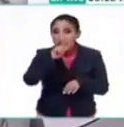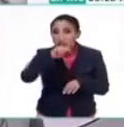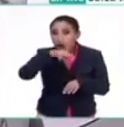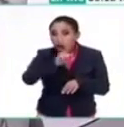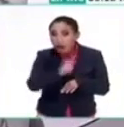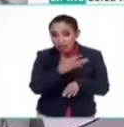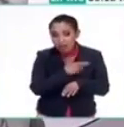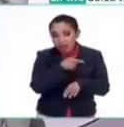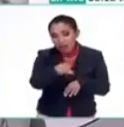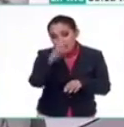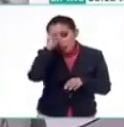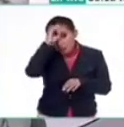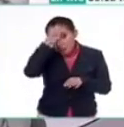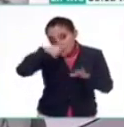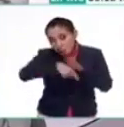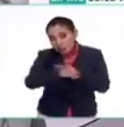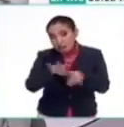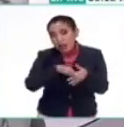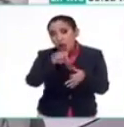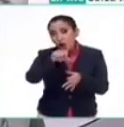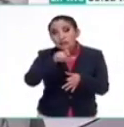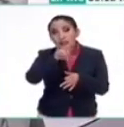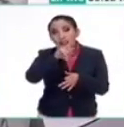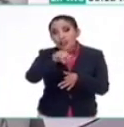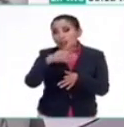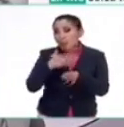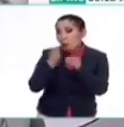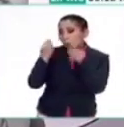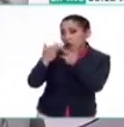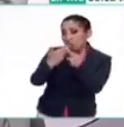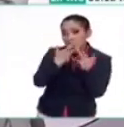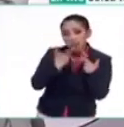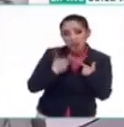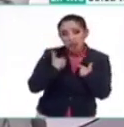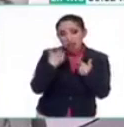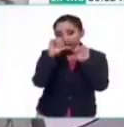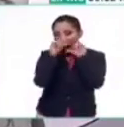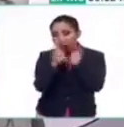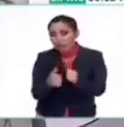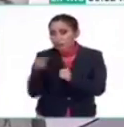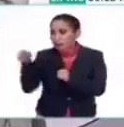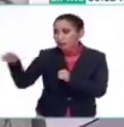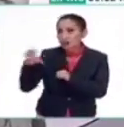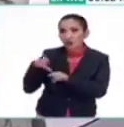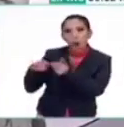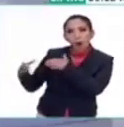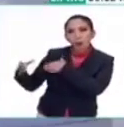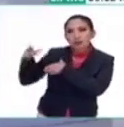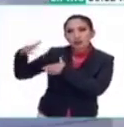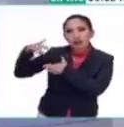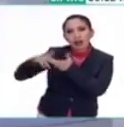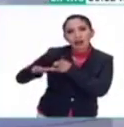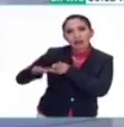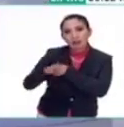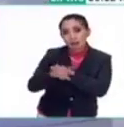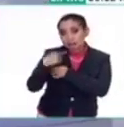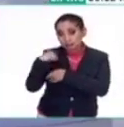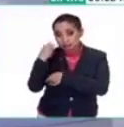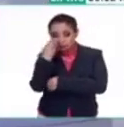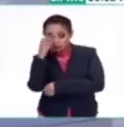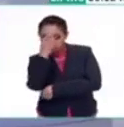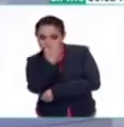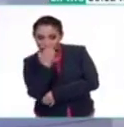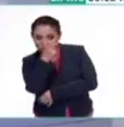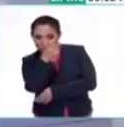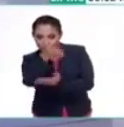teniendo las minas de obsidiana muy cerca, y tenía muchos artesanos, y puso en jaque el comercio de la región. Considerando que está